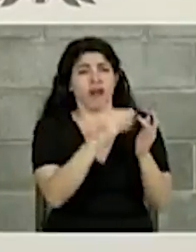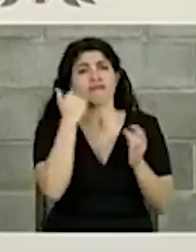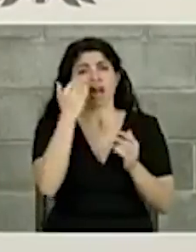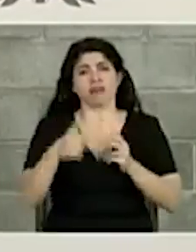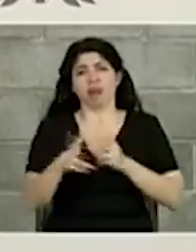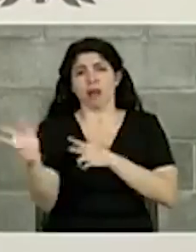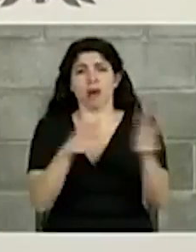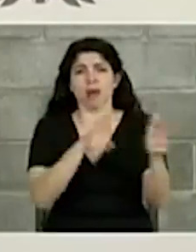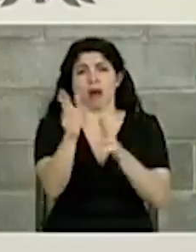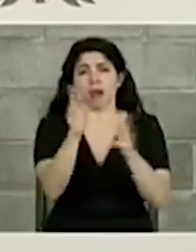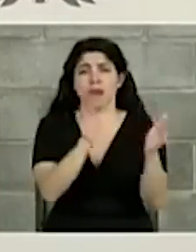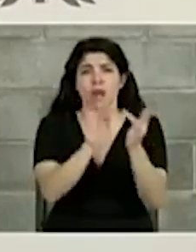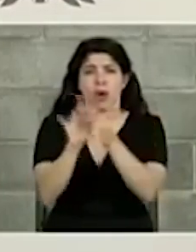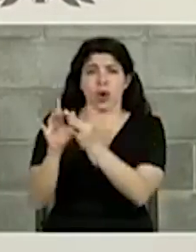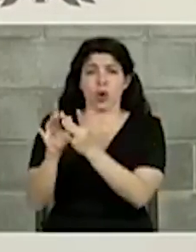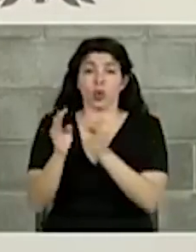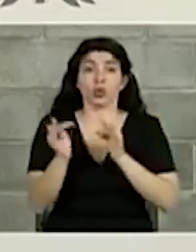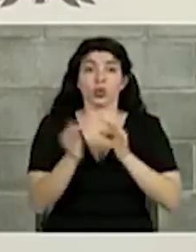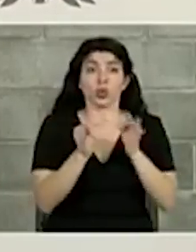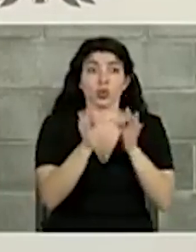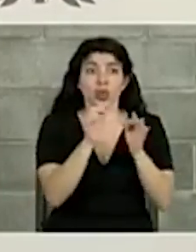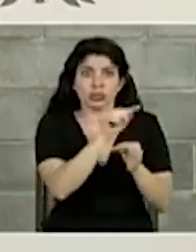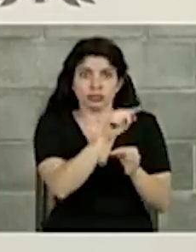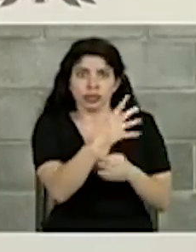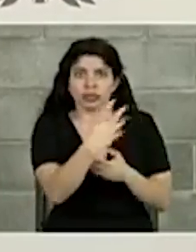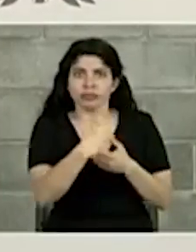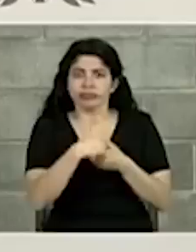y que tengamos los sectores turístico,